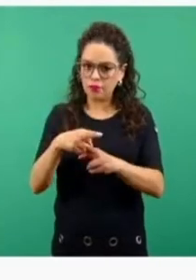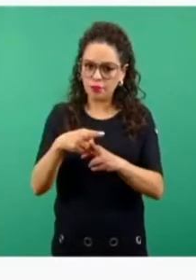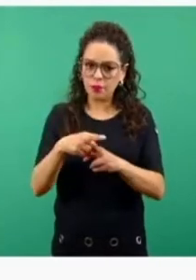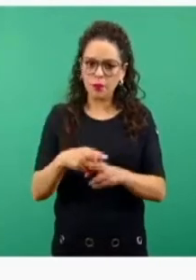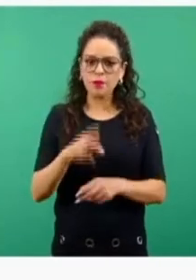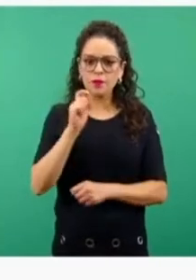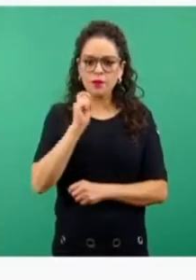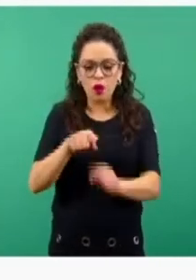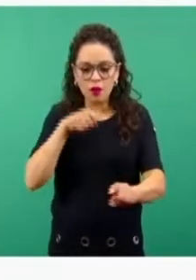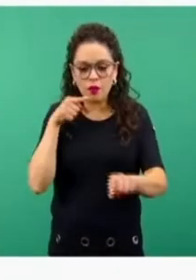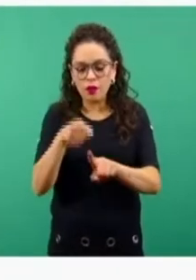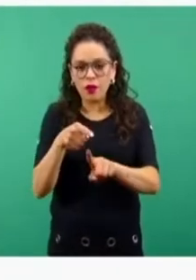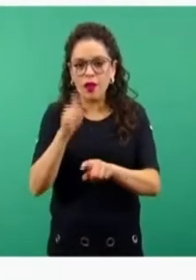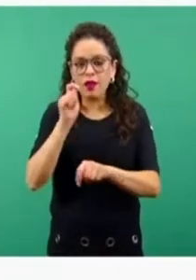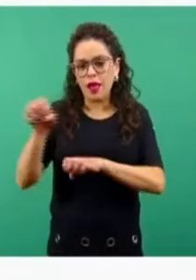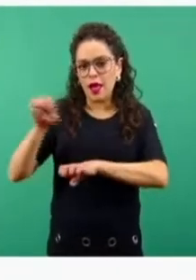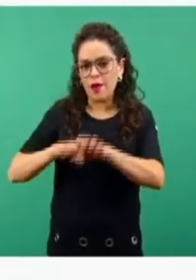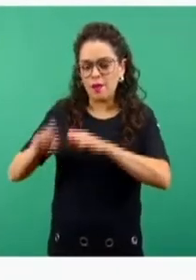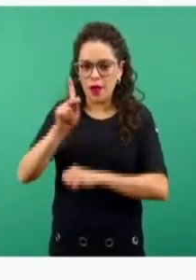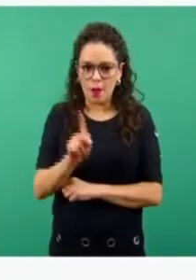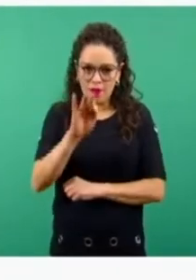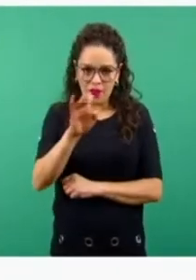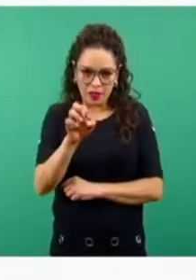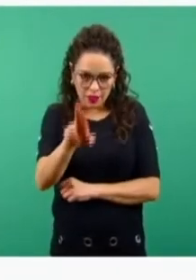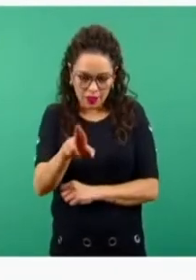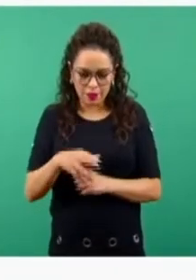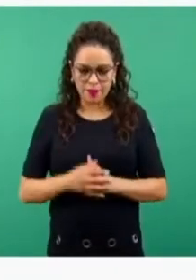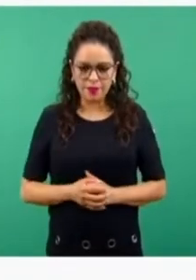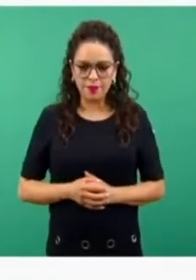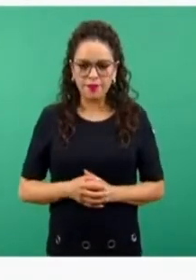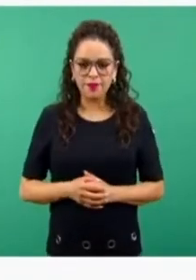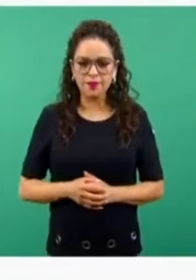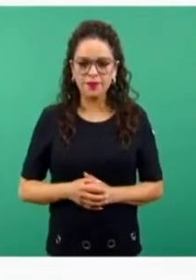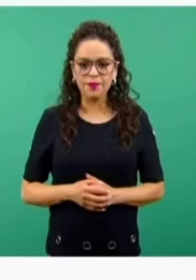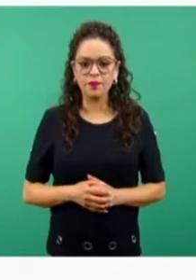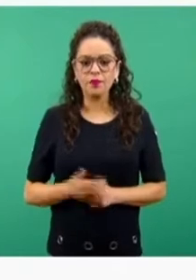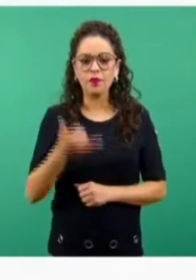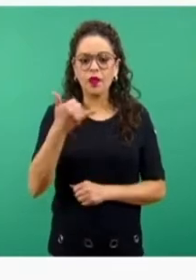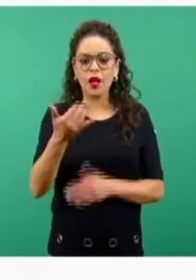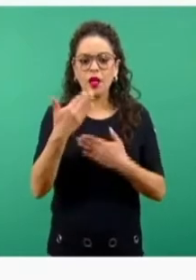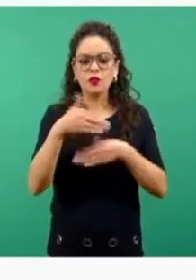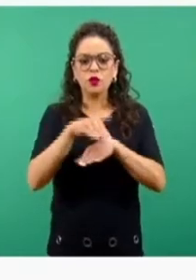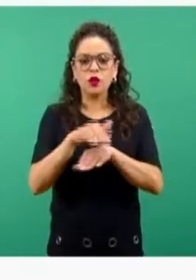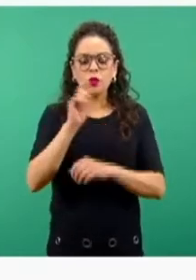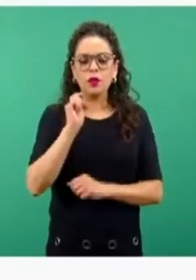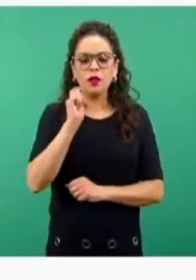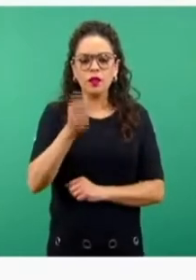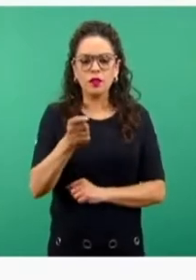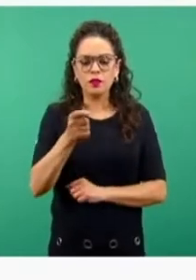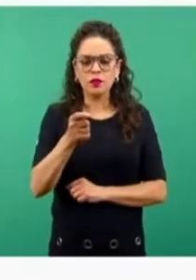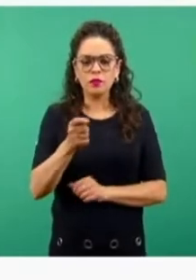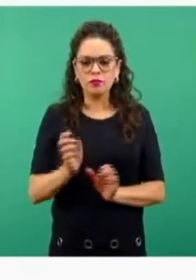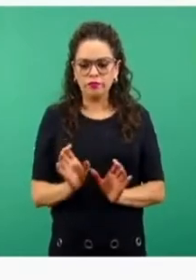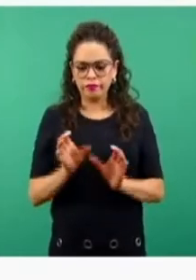respuestas. Y en relación, bueno, a lo que son los eventos que se podrían catalogar como masivos o